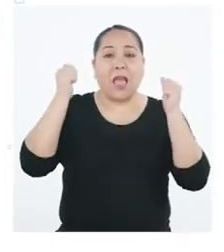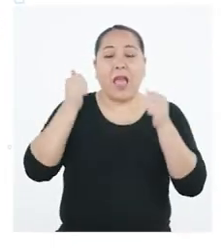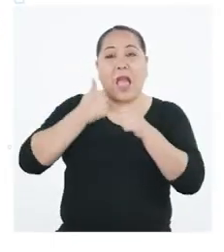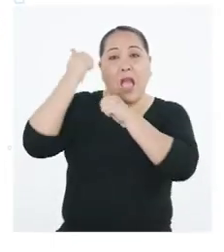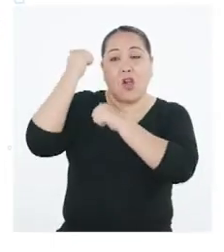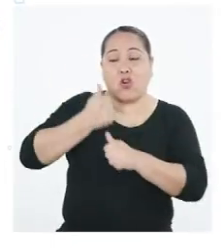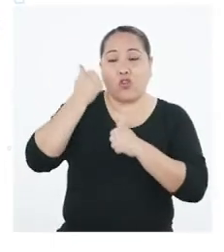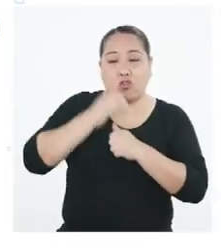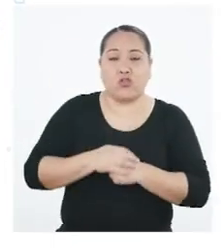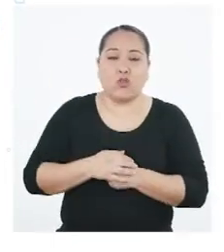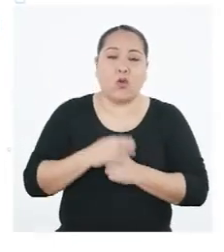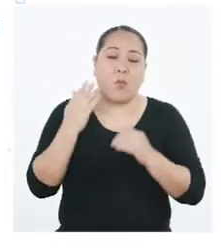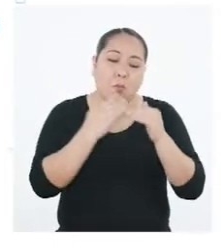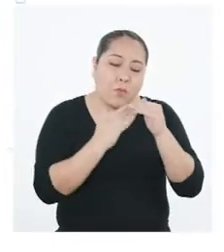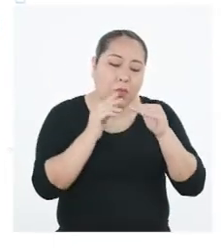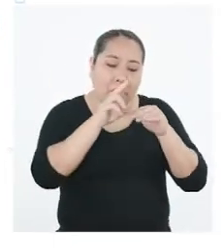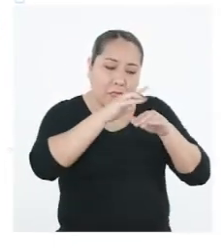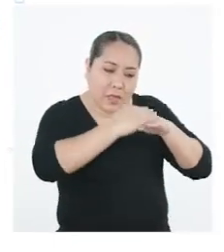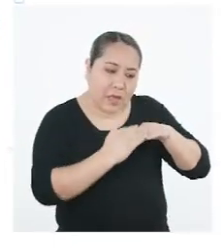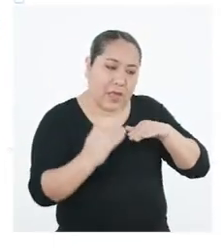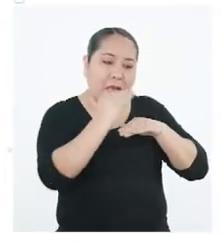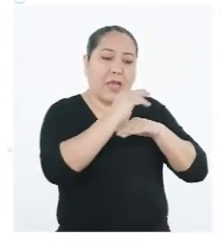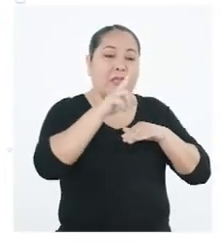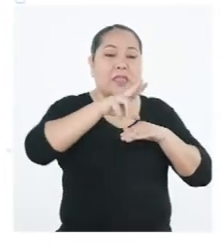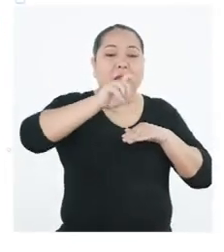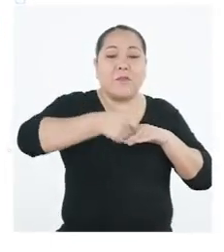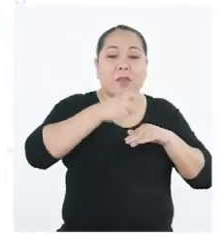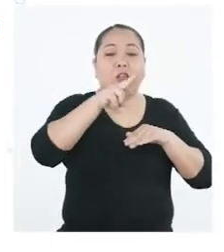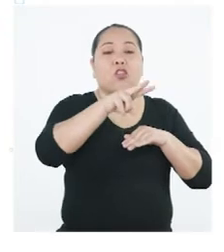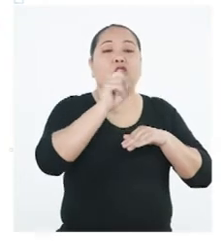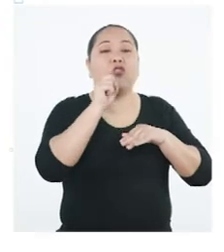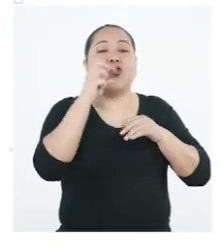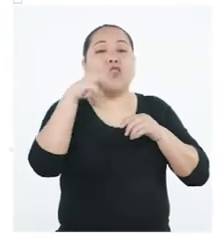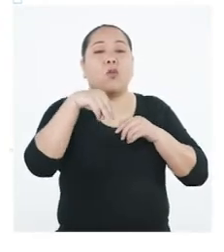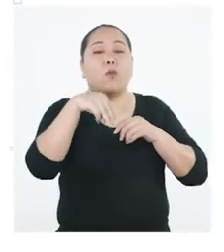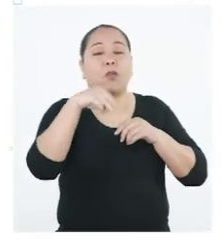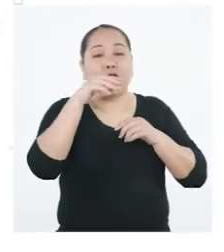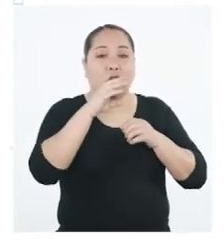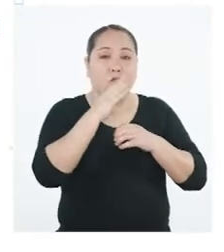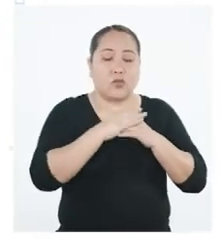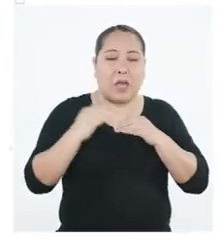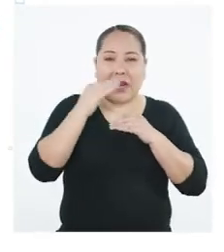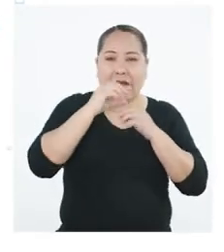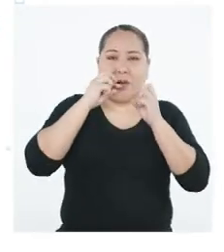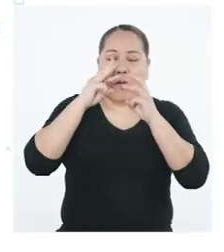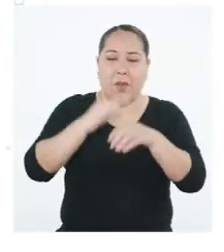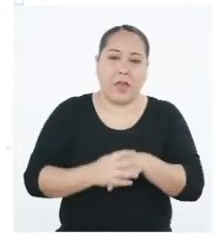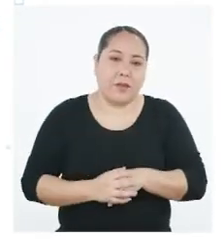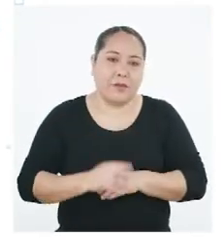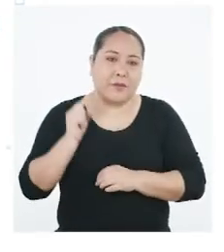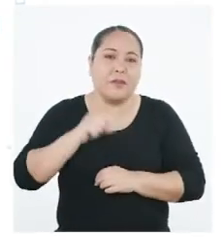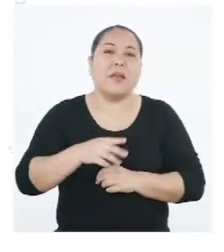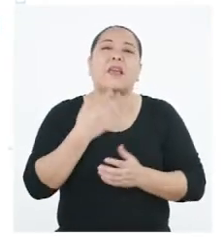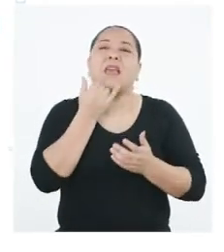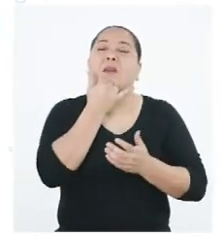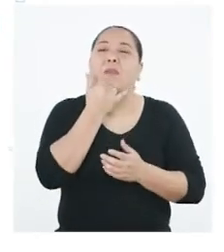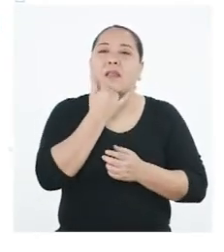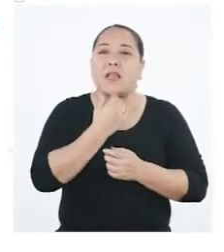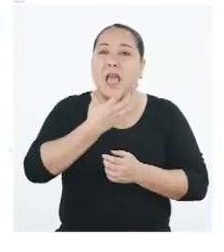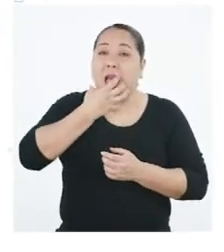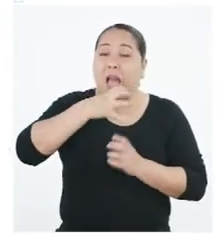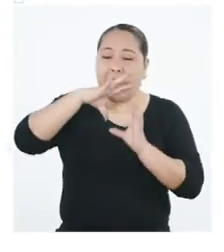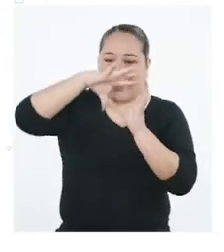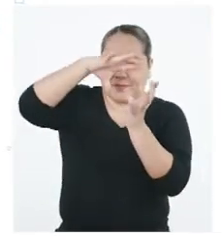zonas por encima de los 3.200 metros sobre el nivel del mar, se produce cuando el calor que se